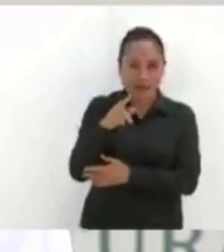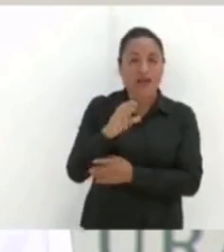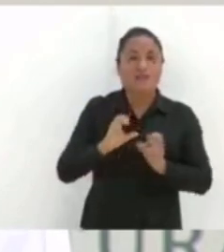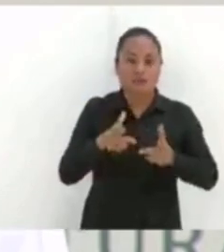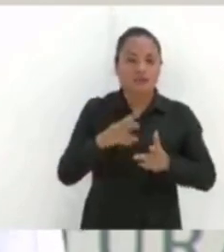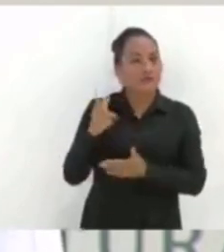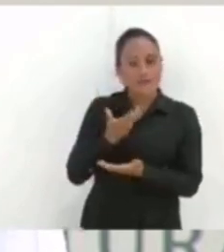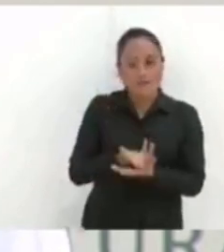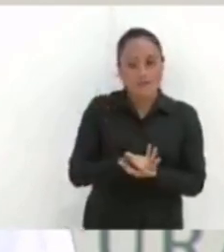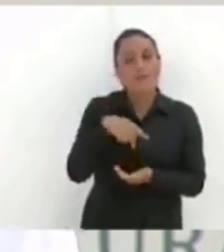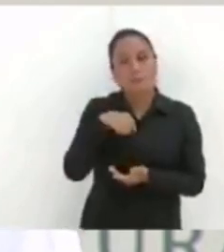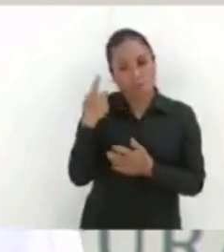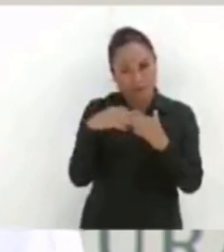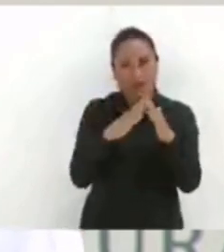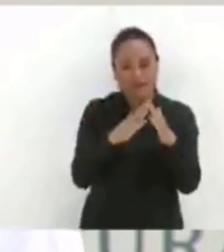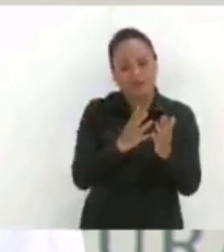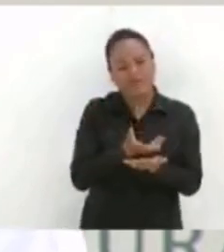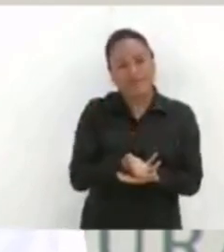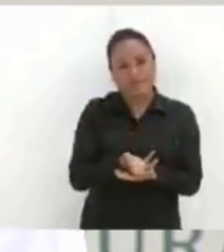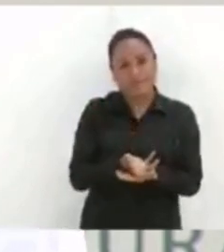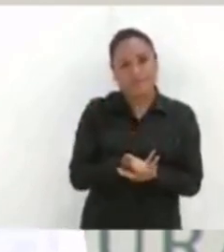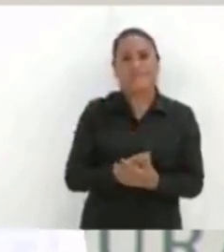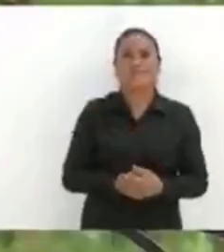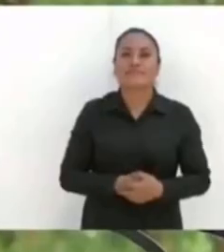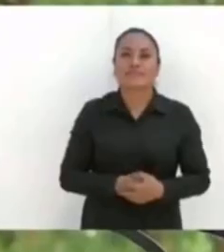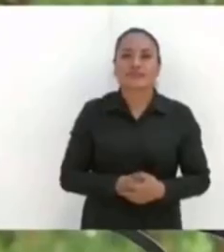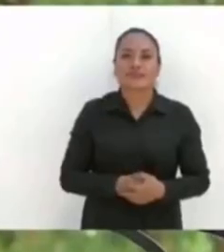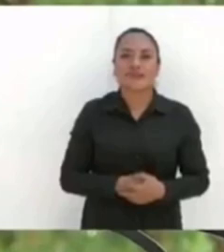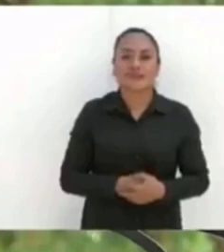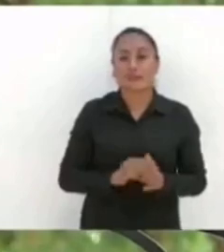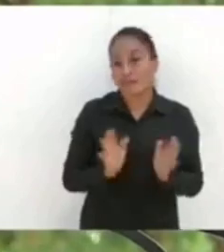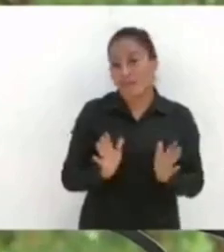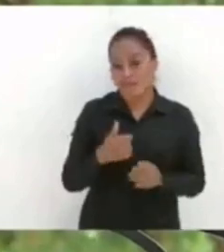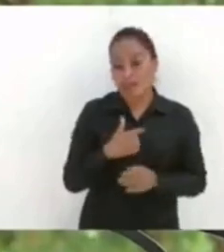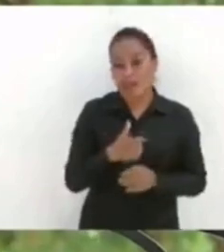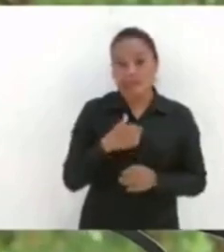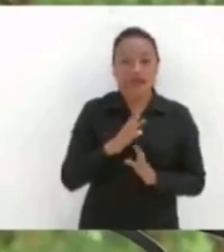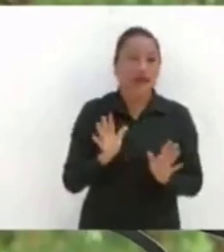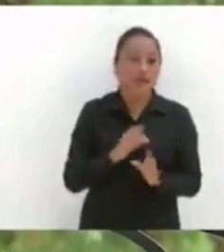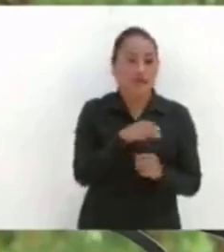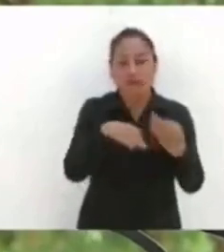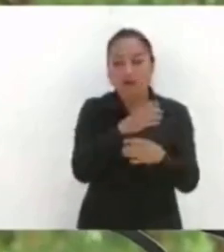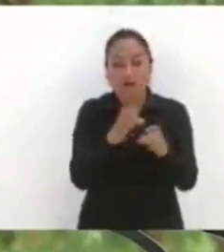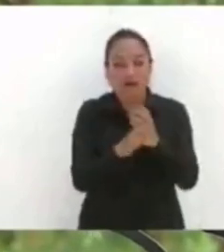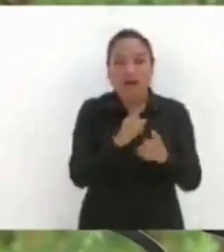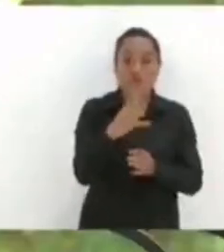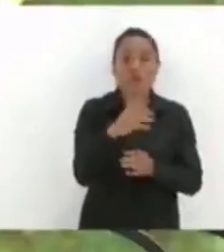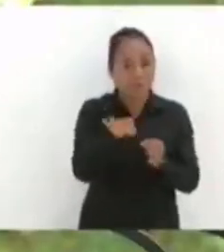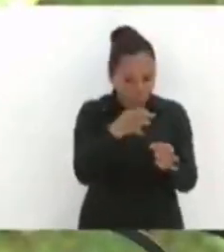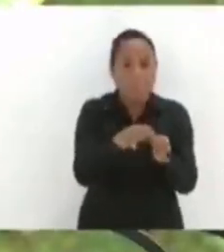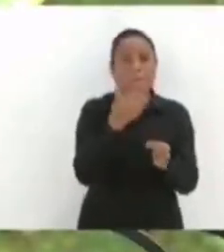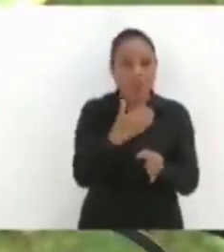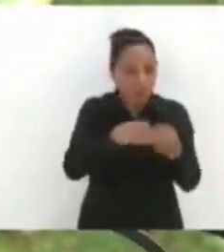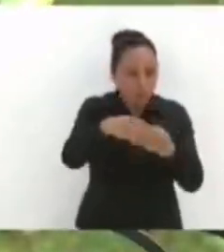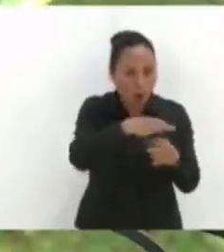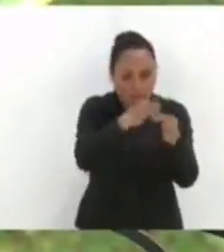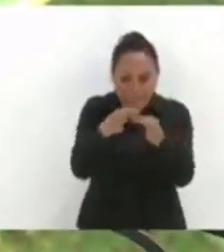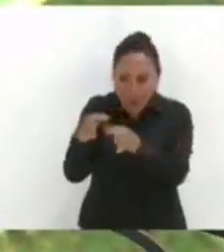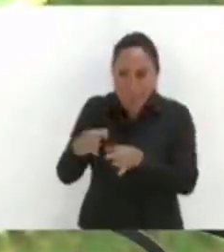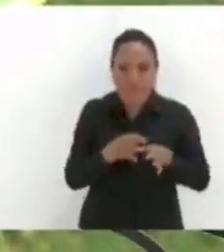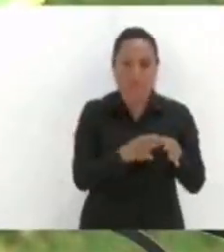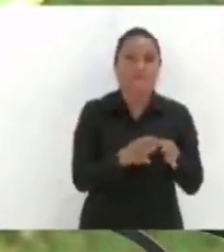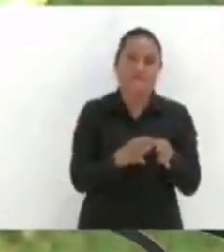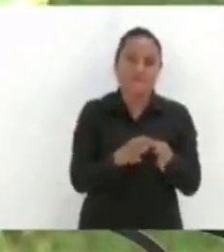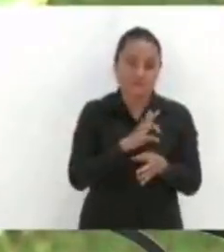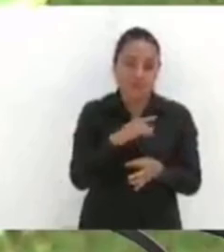Ya a mi casa. Y no quiero que se queden obras inconclusas. Pero si podemos